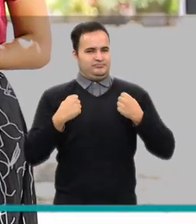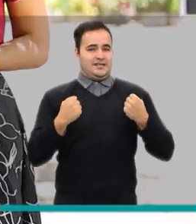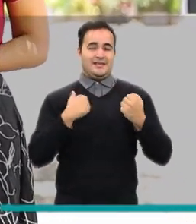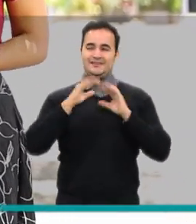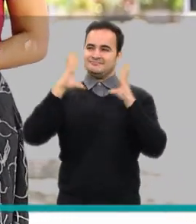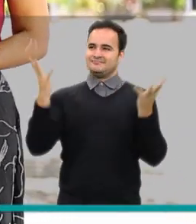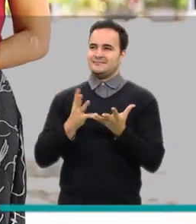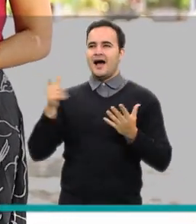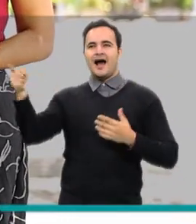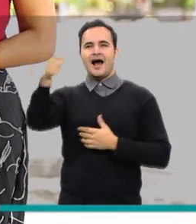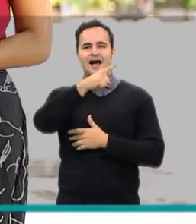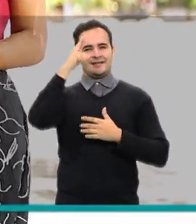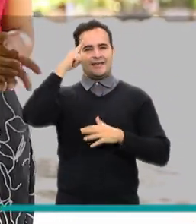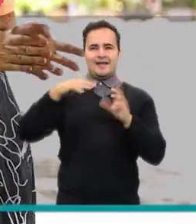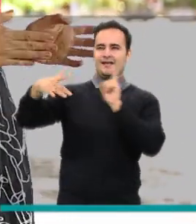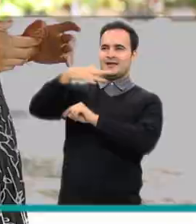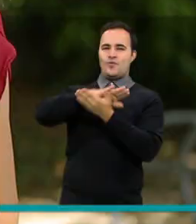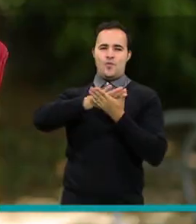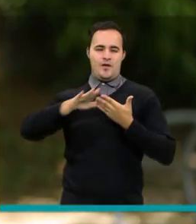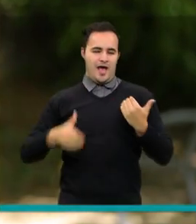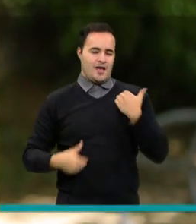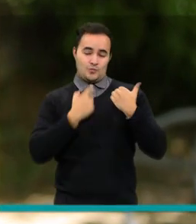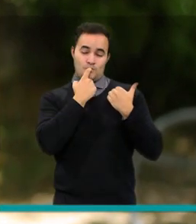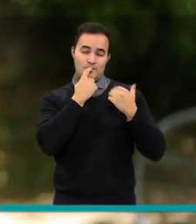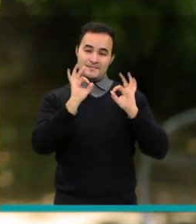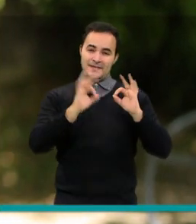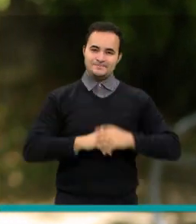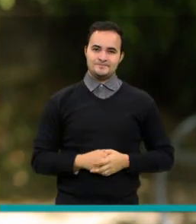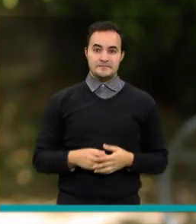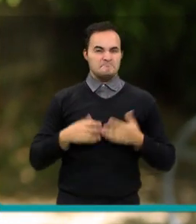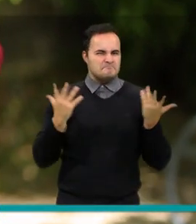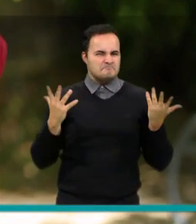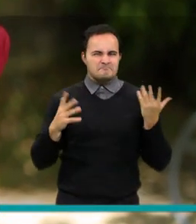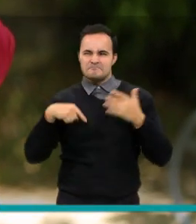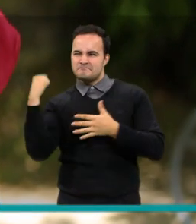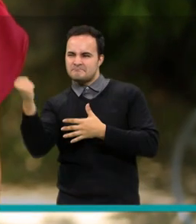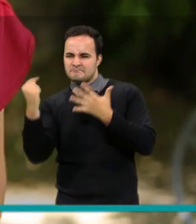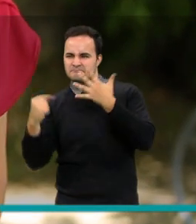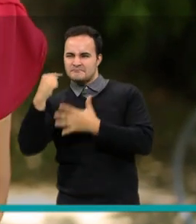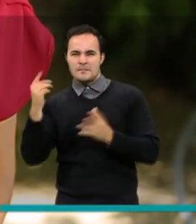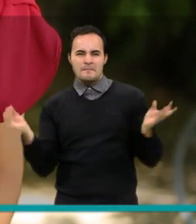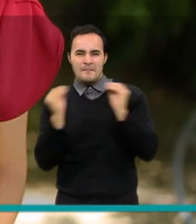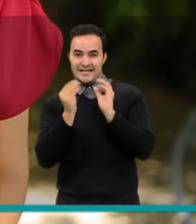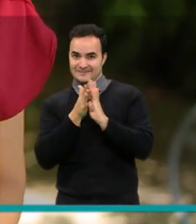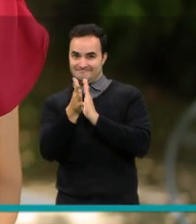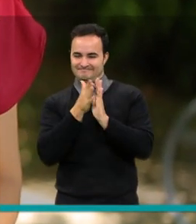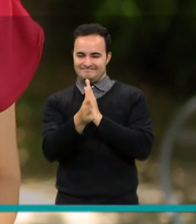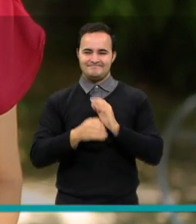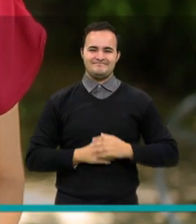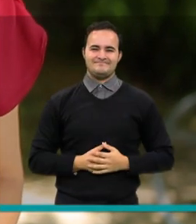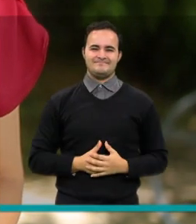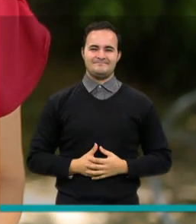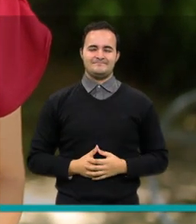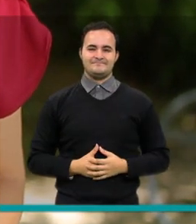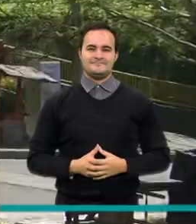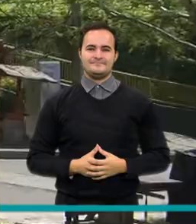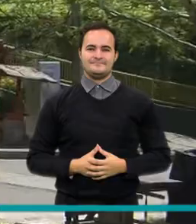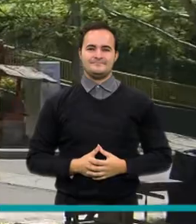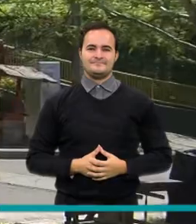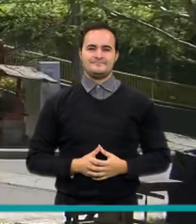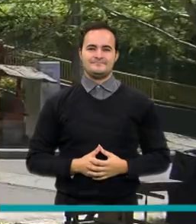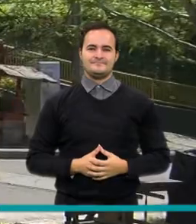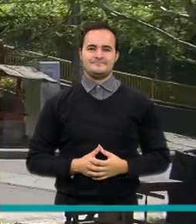lograr un planeta más saludable. Y ahora en Medellín Conecta TV es tiempo de que conozcas otros hechos destacados de la semana.